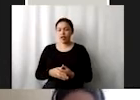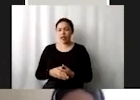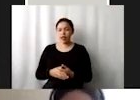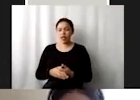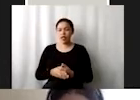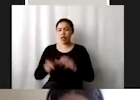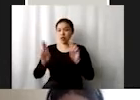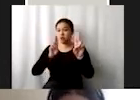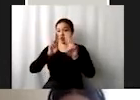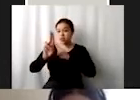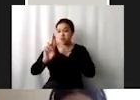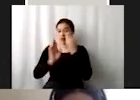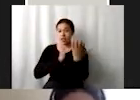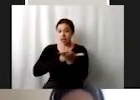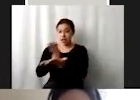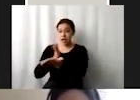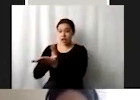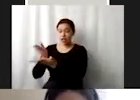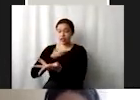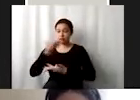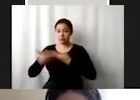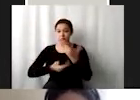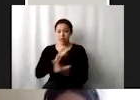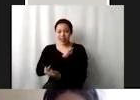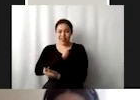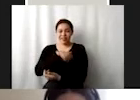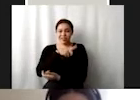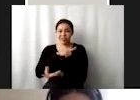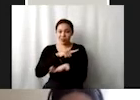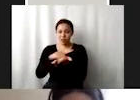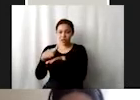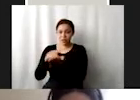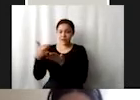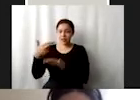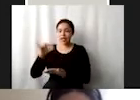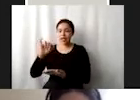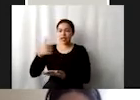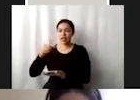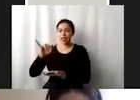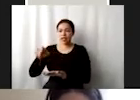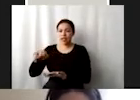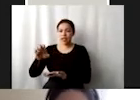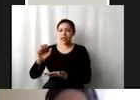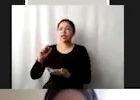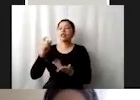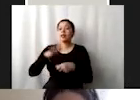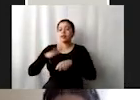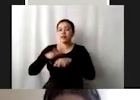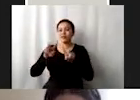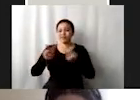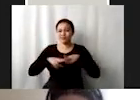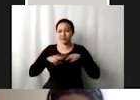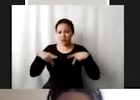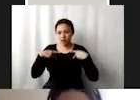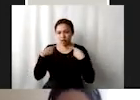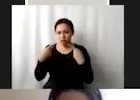el acceso a servicios de higiene sobre todo en aquellos sitios de mayor vulnerabilidad mejorando